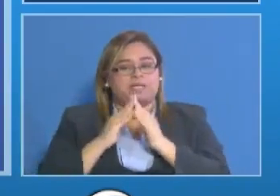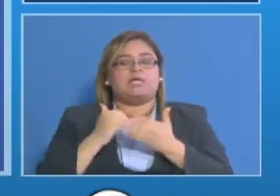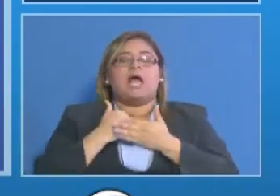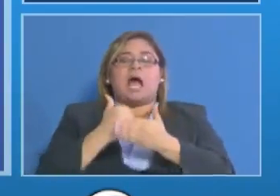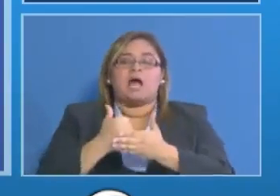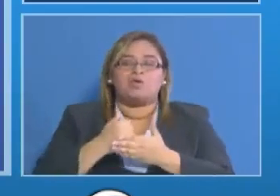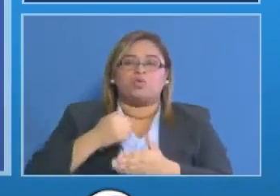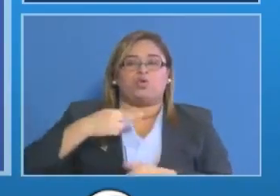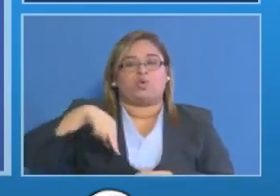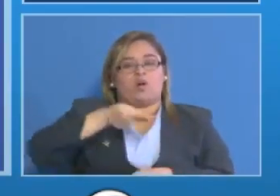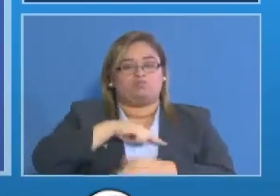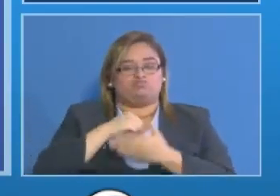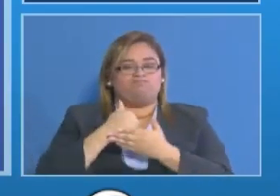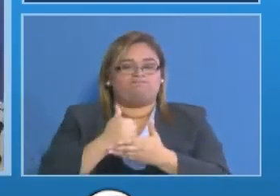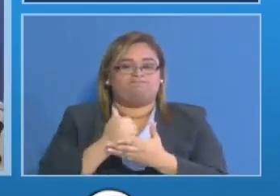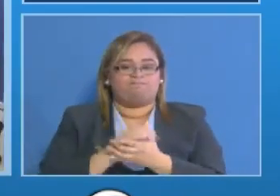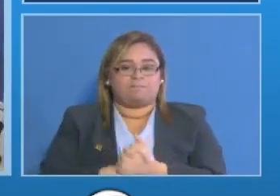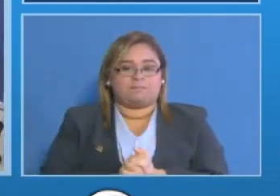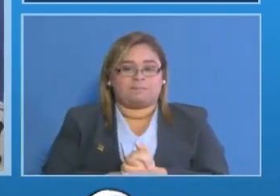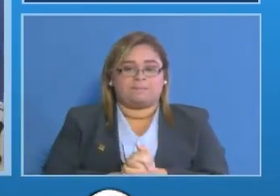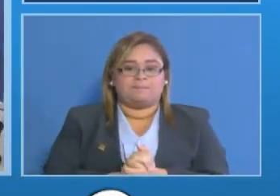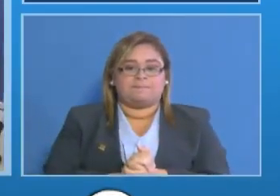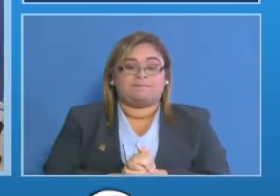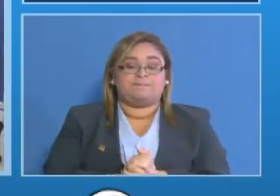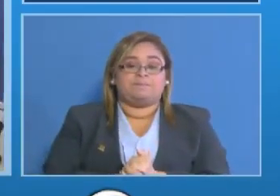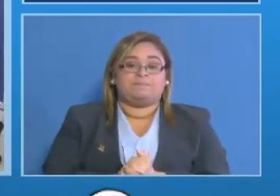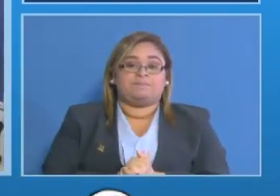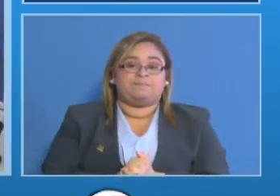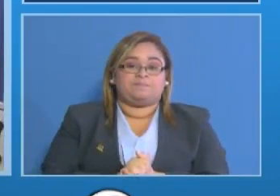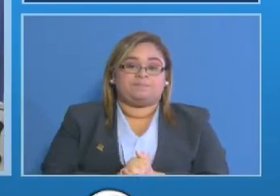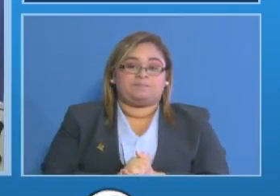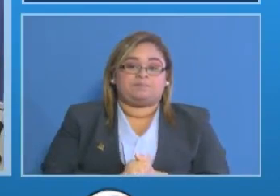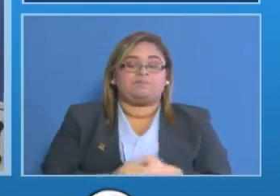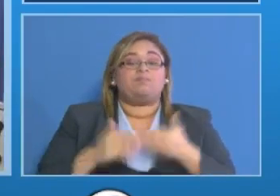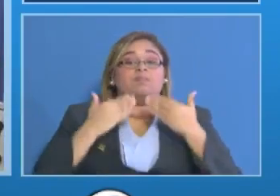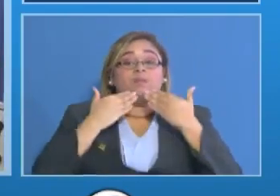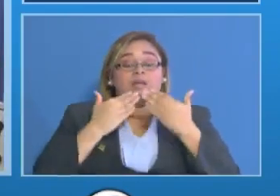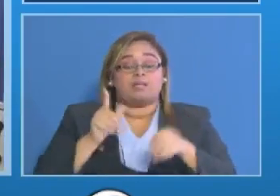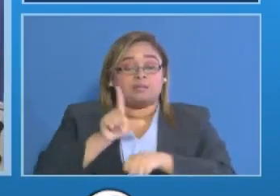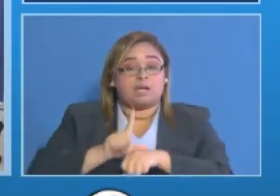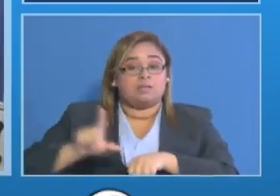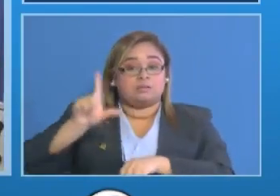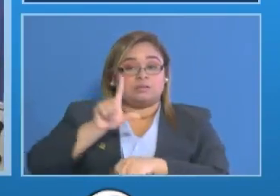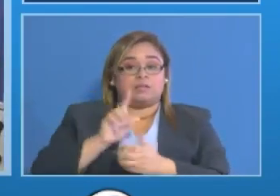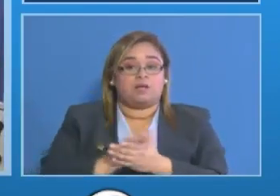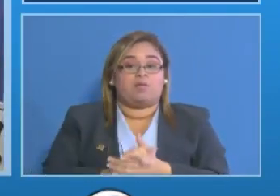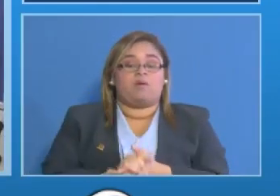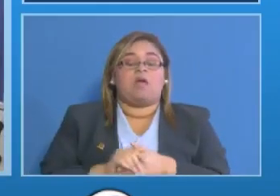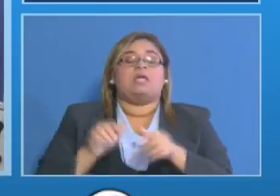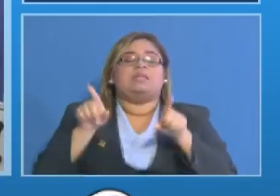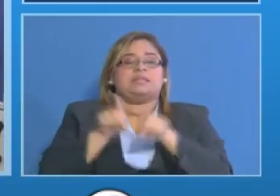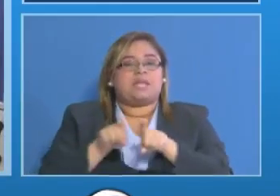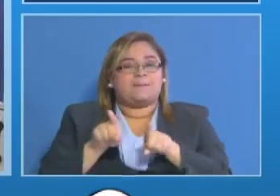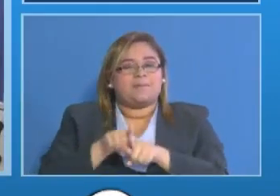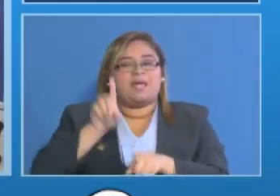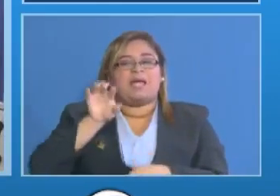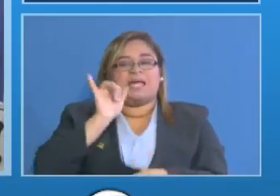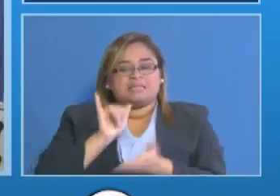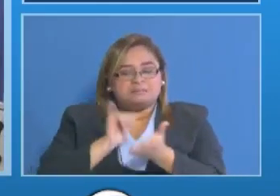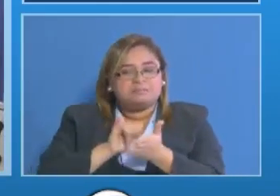ayúdenos en esta tarea gracias gracias licenciado gustamante y en ese mismo sentido